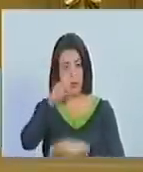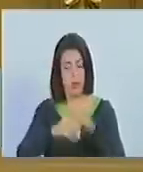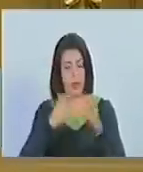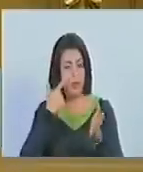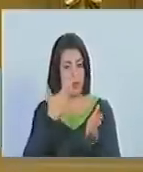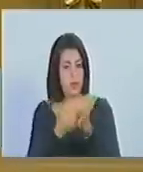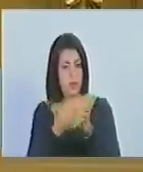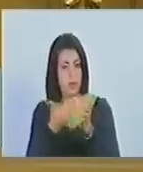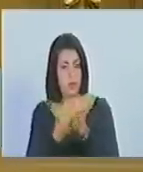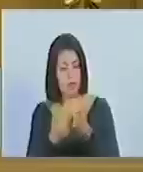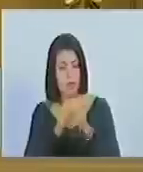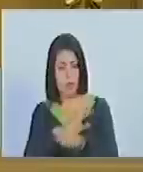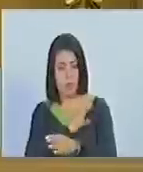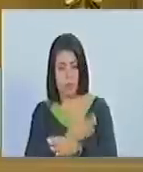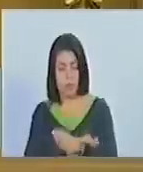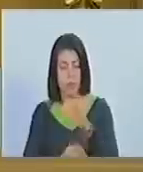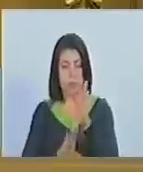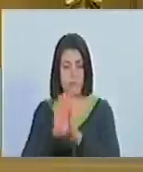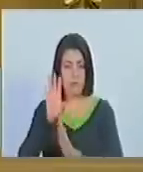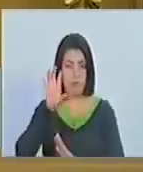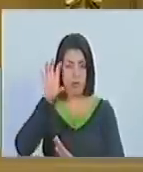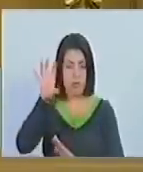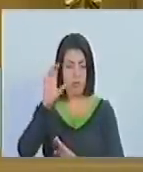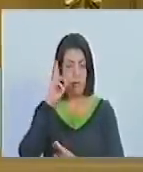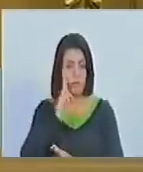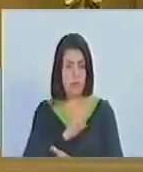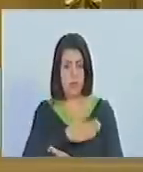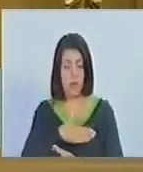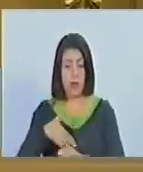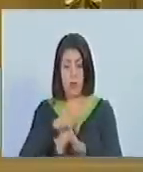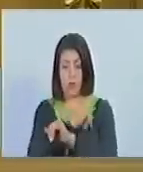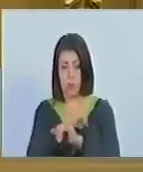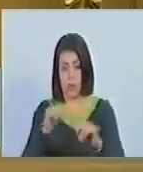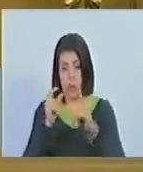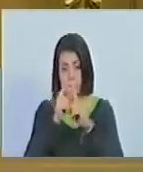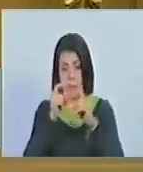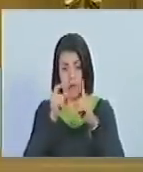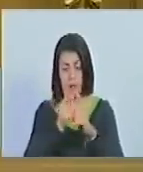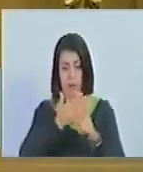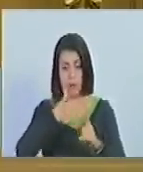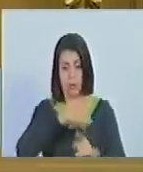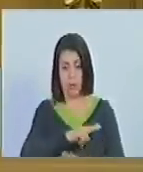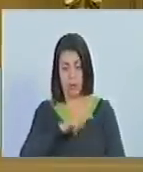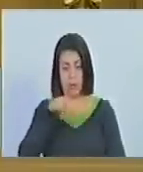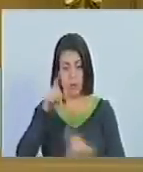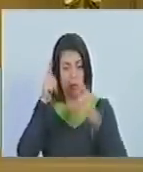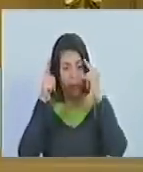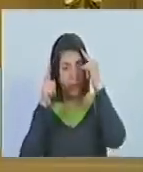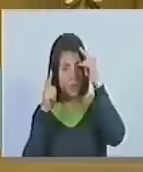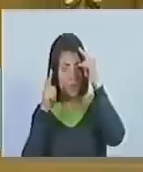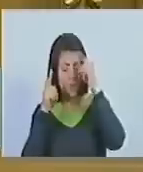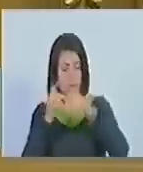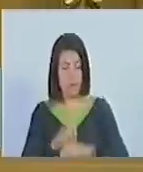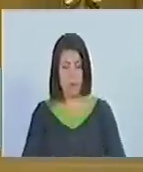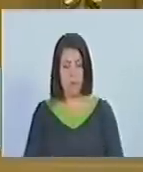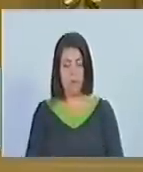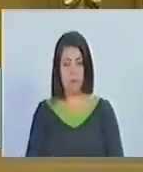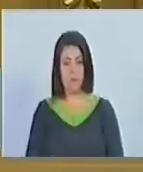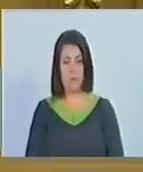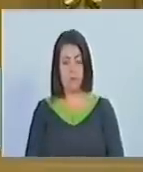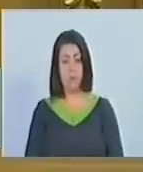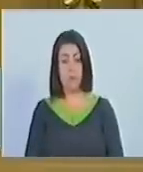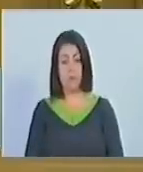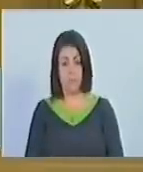testigos del progresamiento de la patria bolivariana quiero concluir quiero unas palabras de nuestro comandante Hugo Rafael Chávez Fría